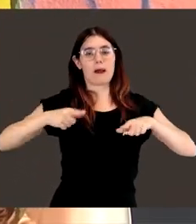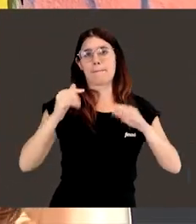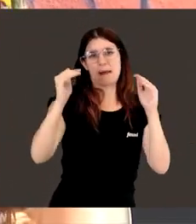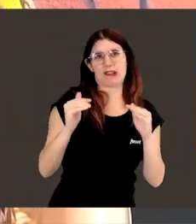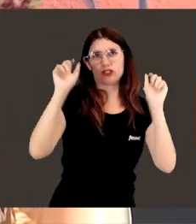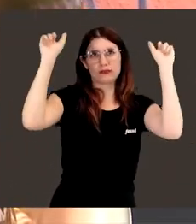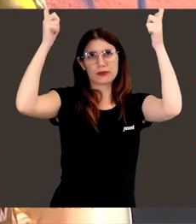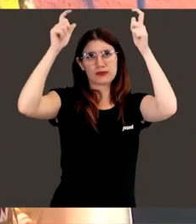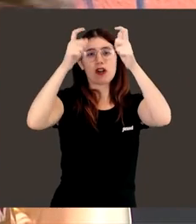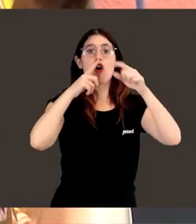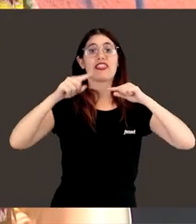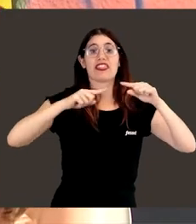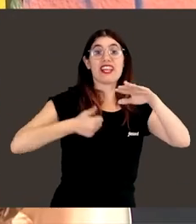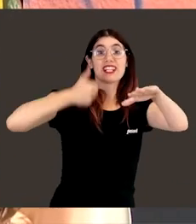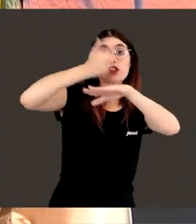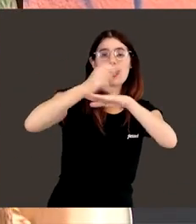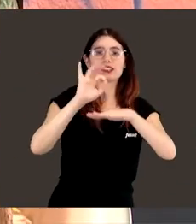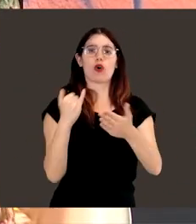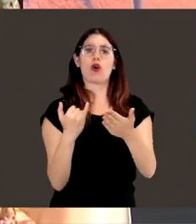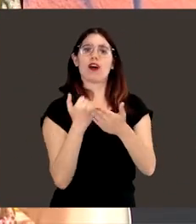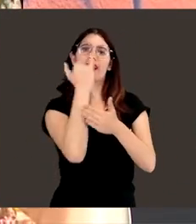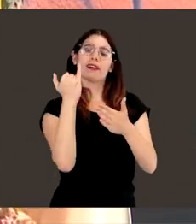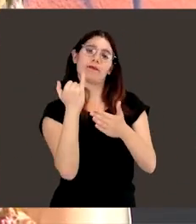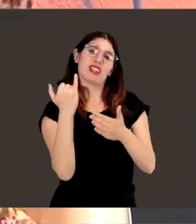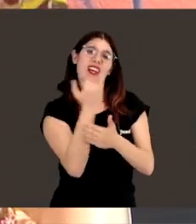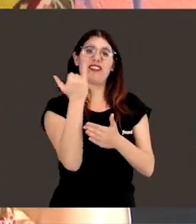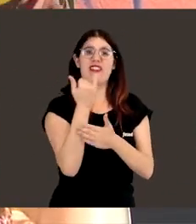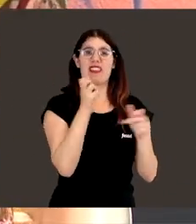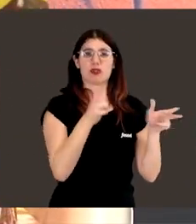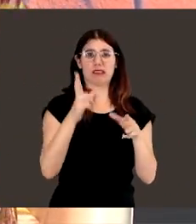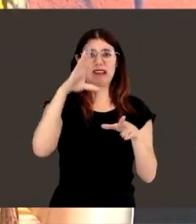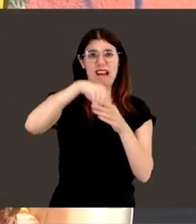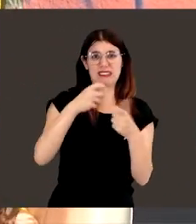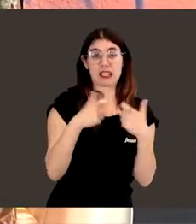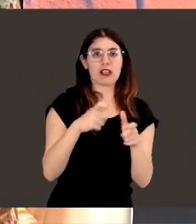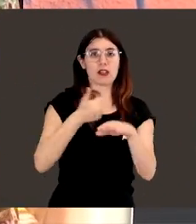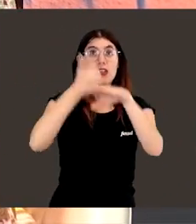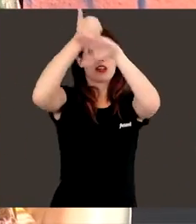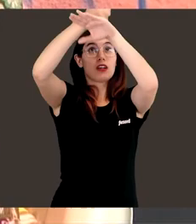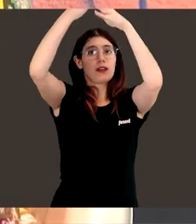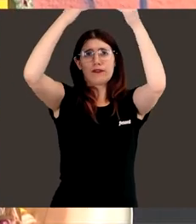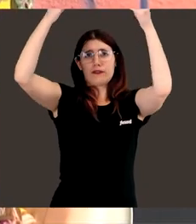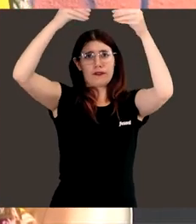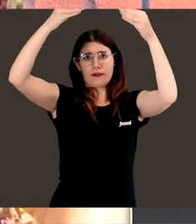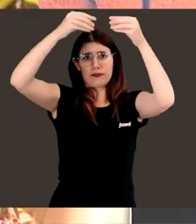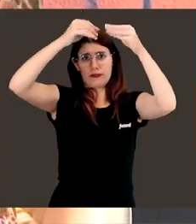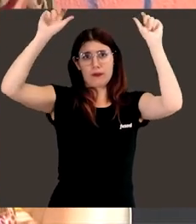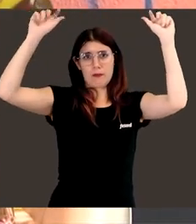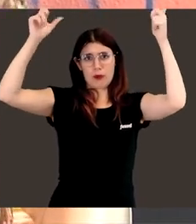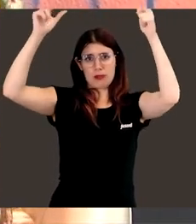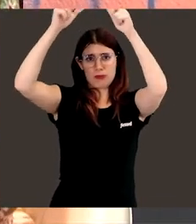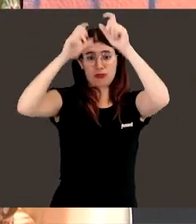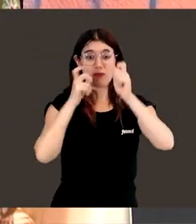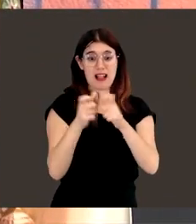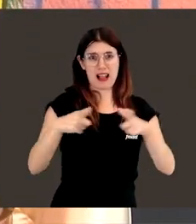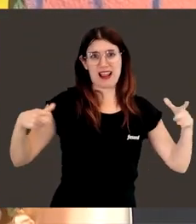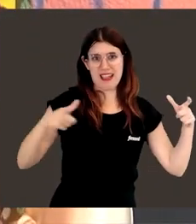menos mujeres directoras, jefas de sección en hospitales, ¿no? Es decir, vas viendo cómo las mujeres vamos desapareciendo, ¿no? Y evidentemente es porque nos lo